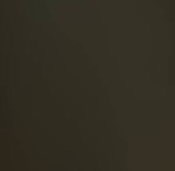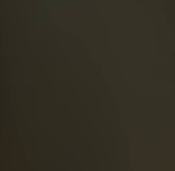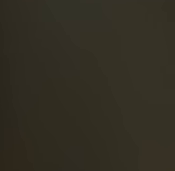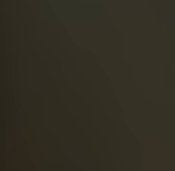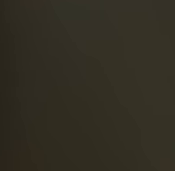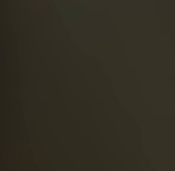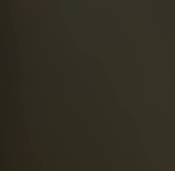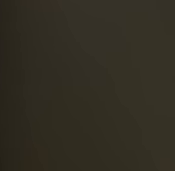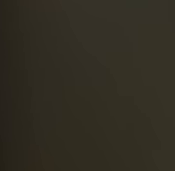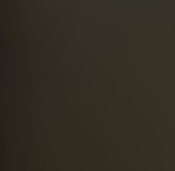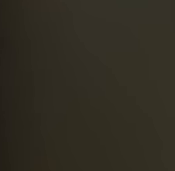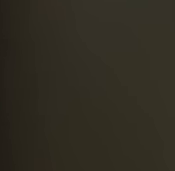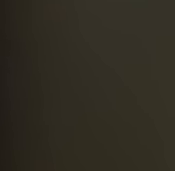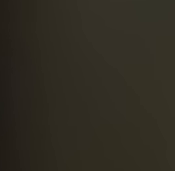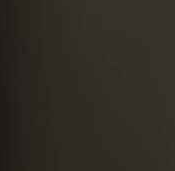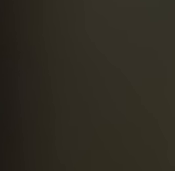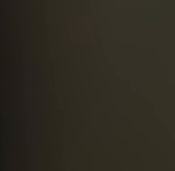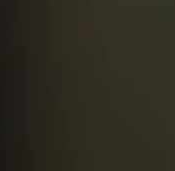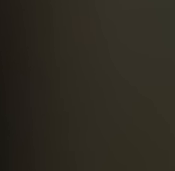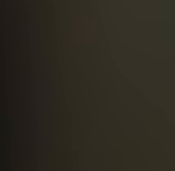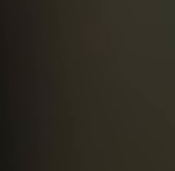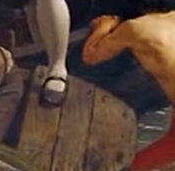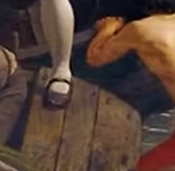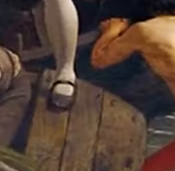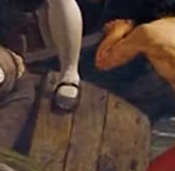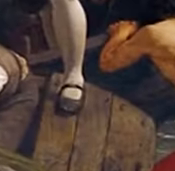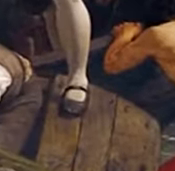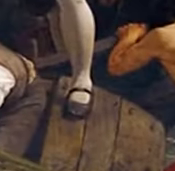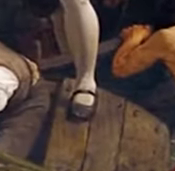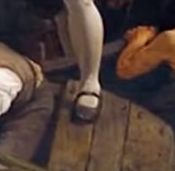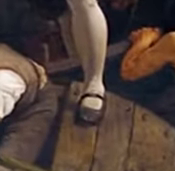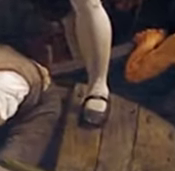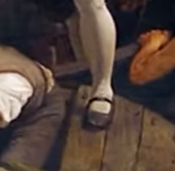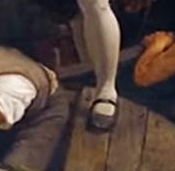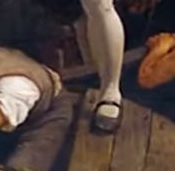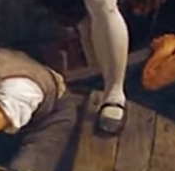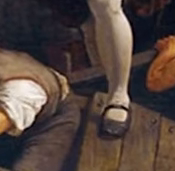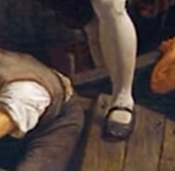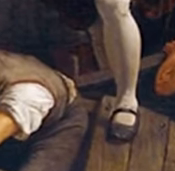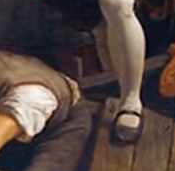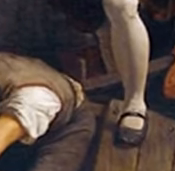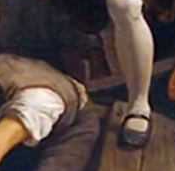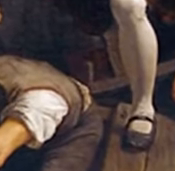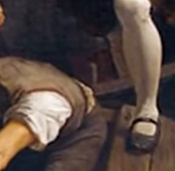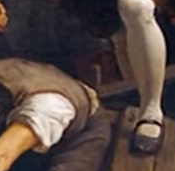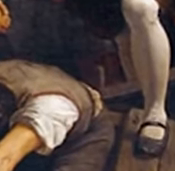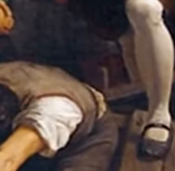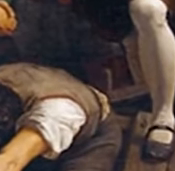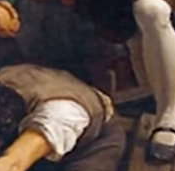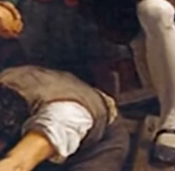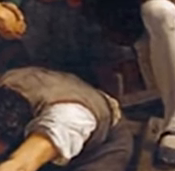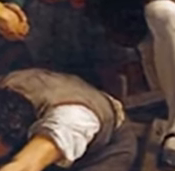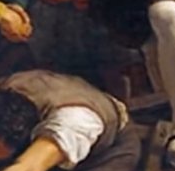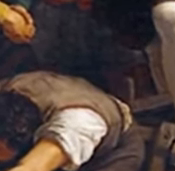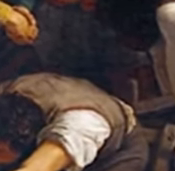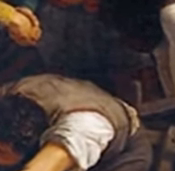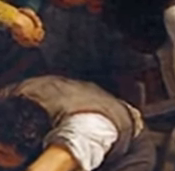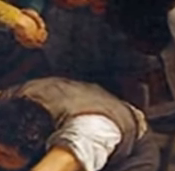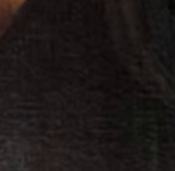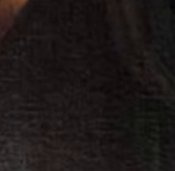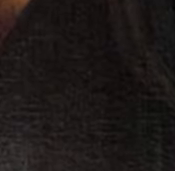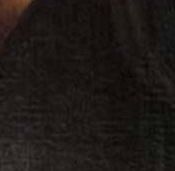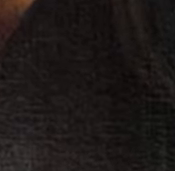misterioso, autodidacta y un gran observador. Considerado el conductor de una de las más grandes expediciones y el